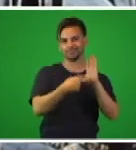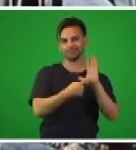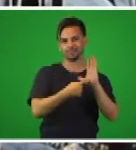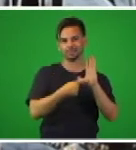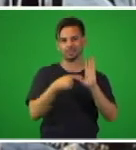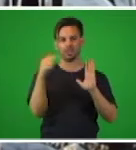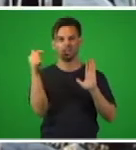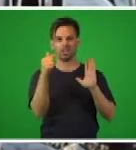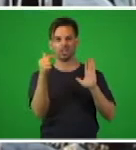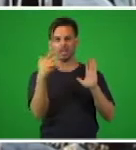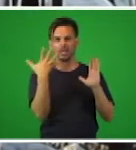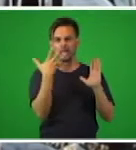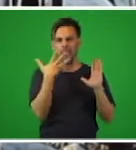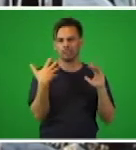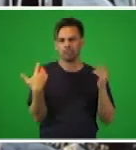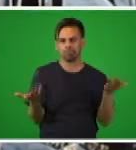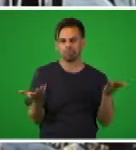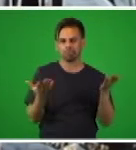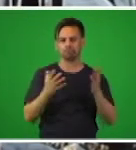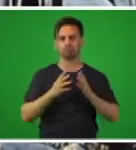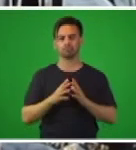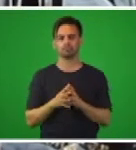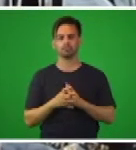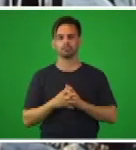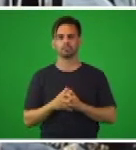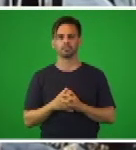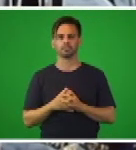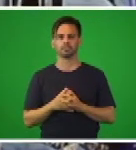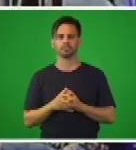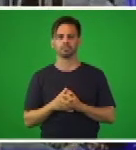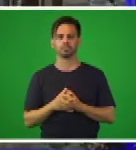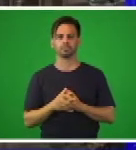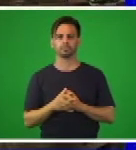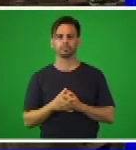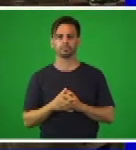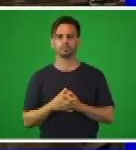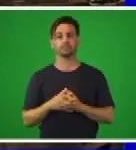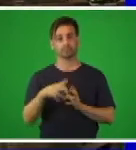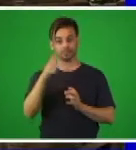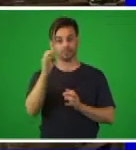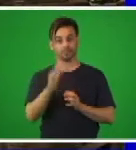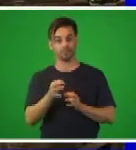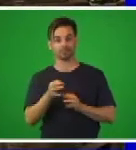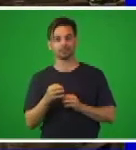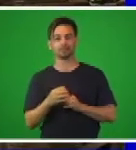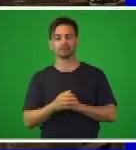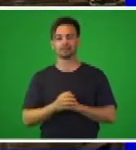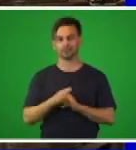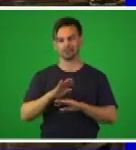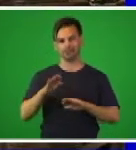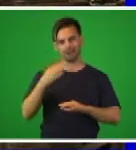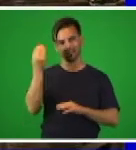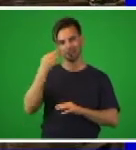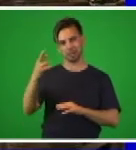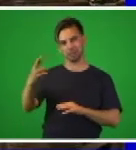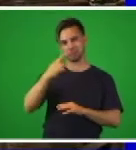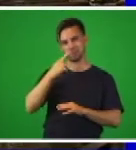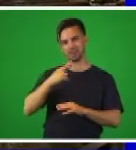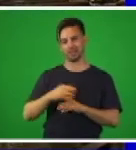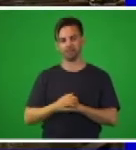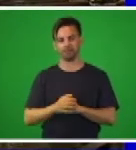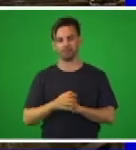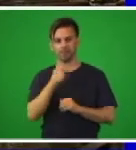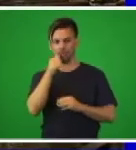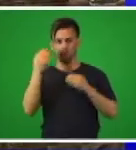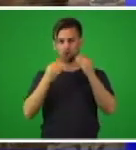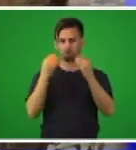quién aparece en esas imágenes? Claro que sí, ya sé su respuesta. Pues sin lugar a dudar han reconocido